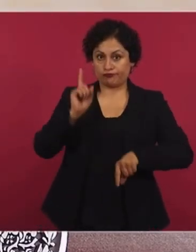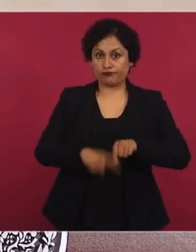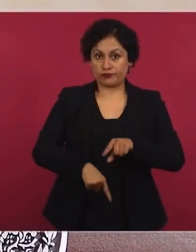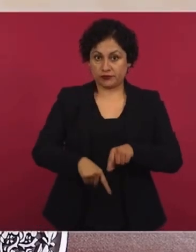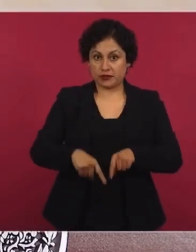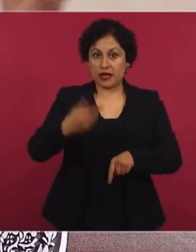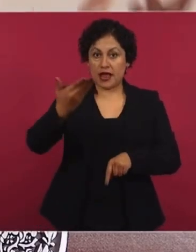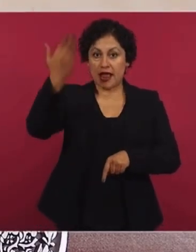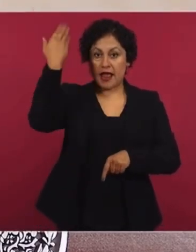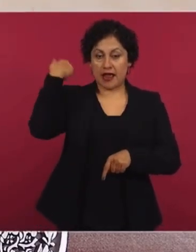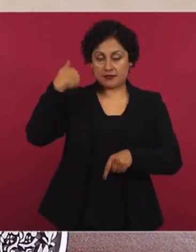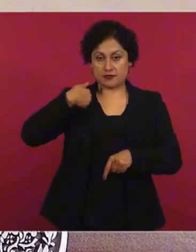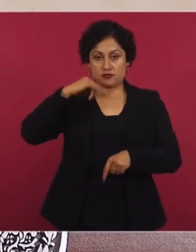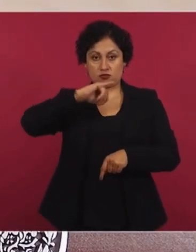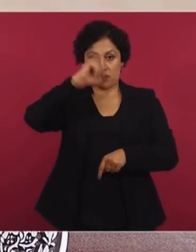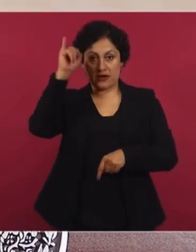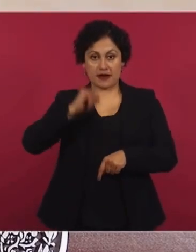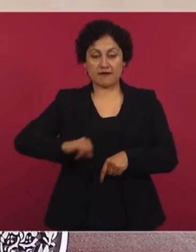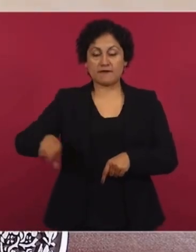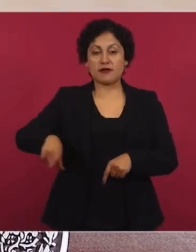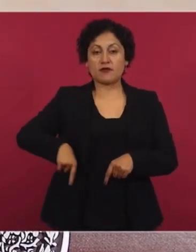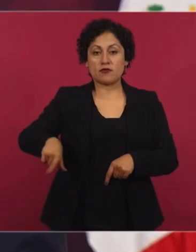¿Qué hicieron conmigo?